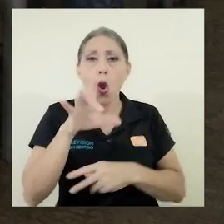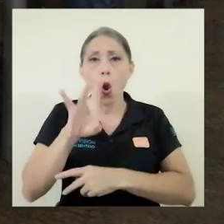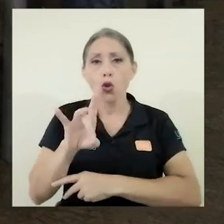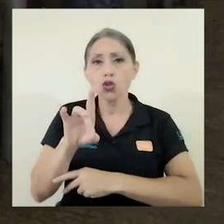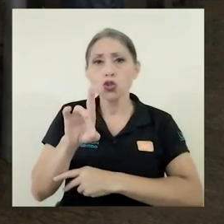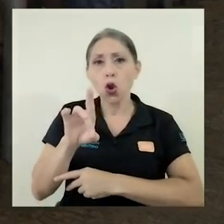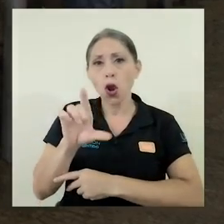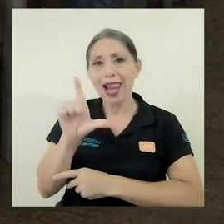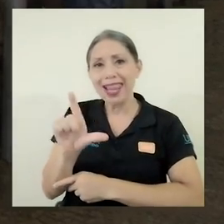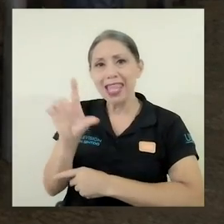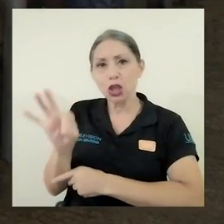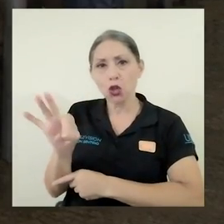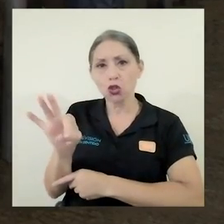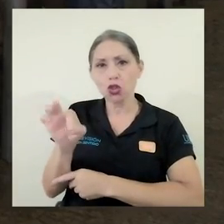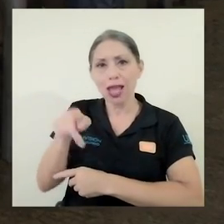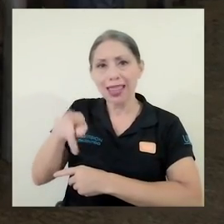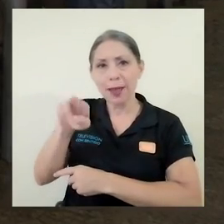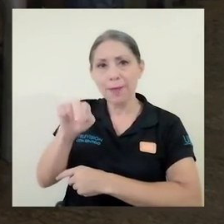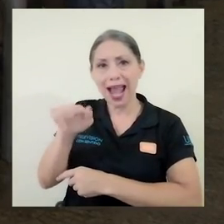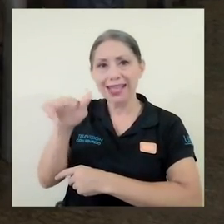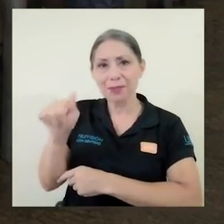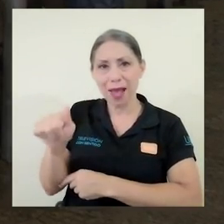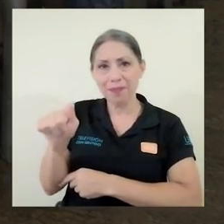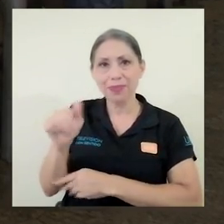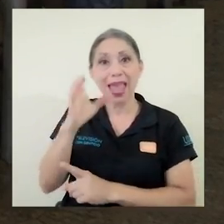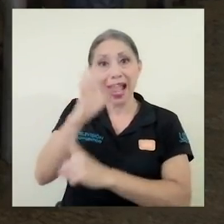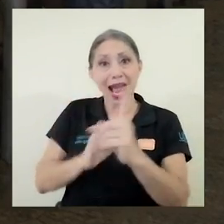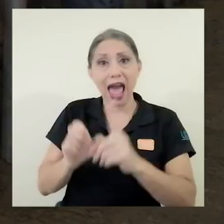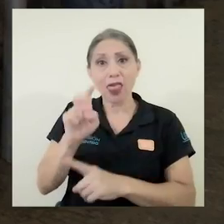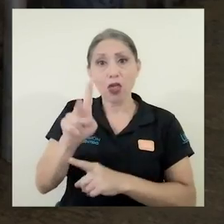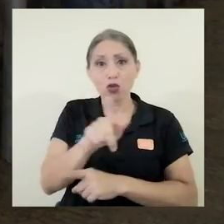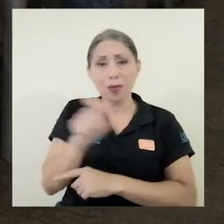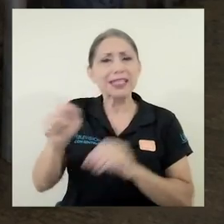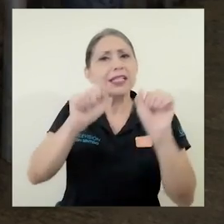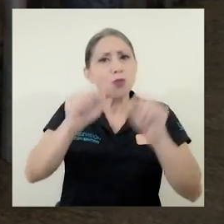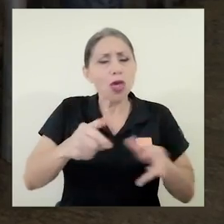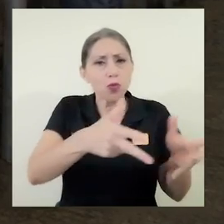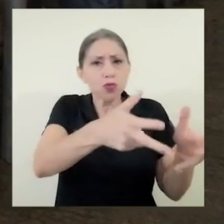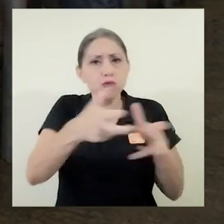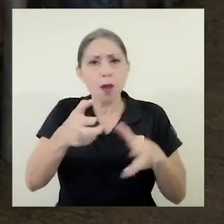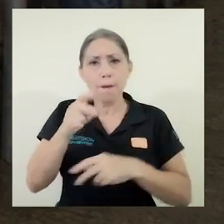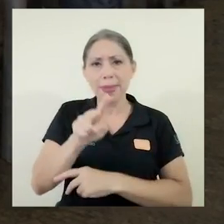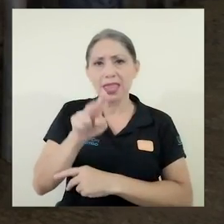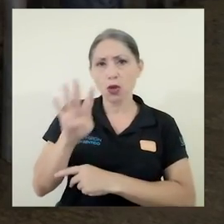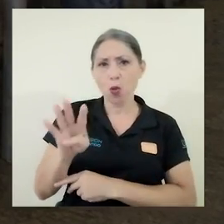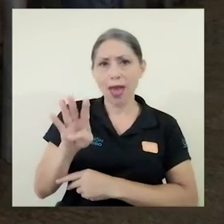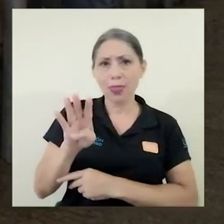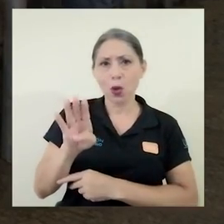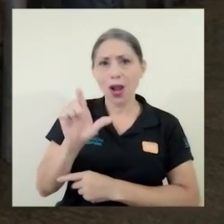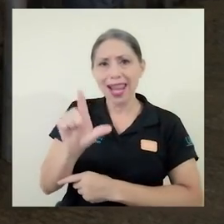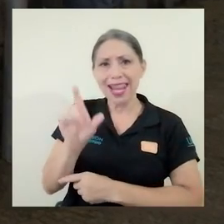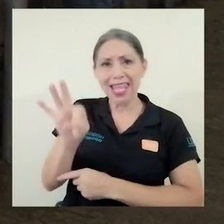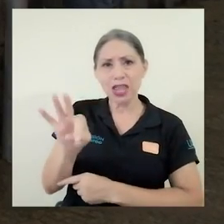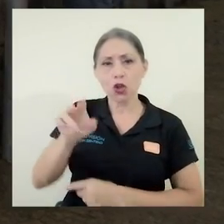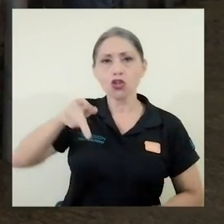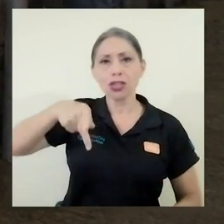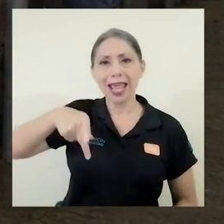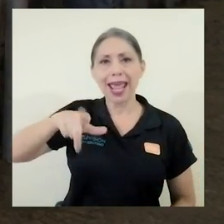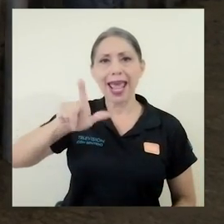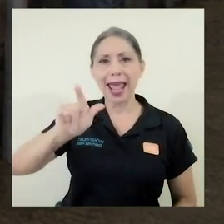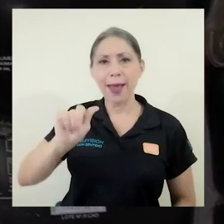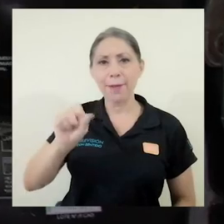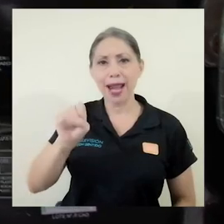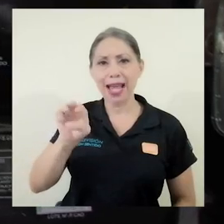Cada dos meses se les puede sacar 24 litros de plasma. Y los anticuerpos